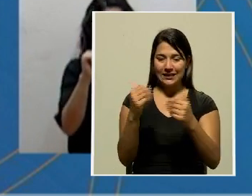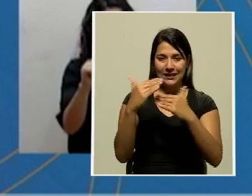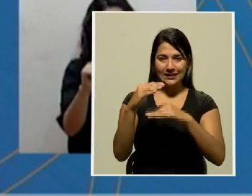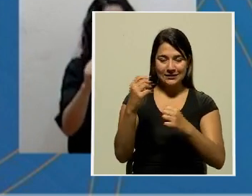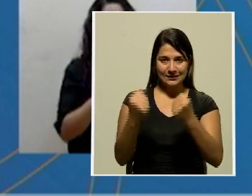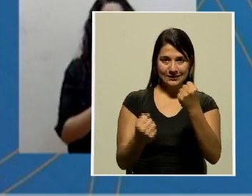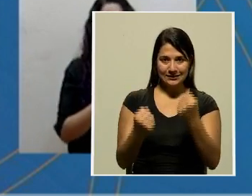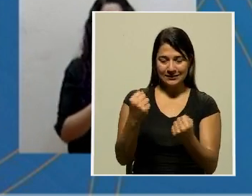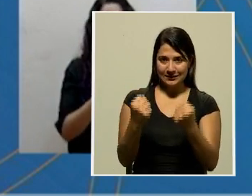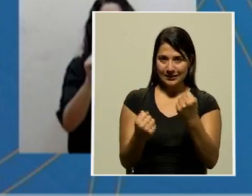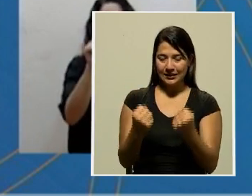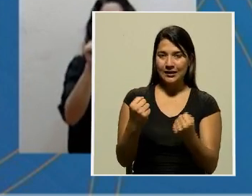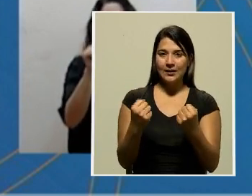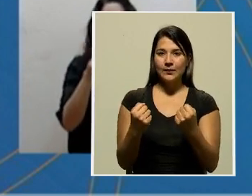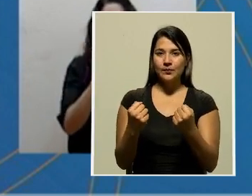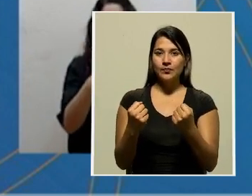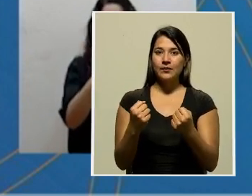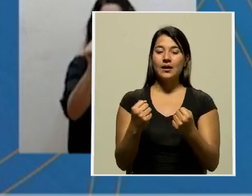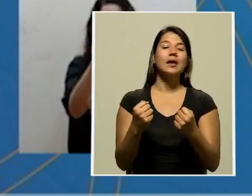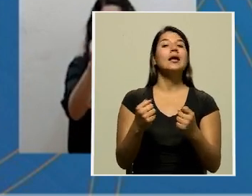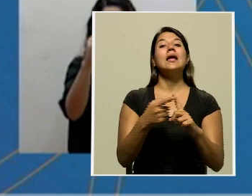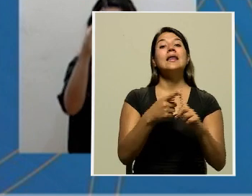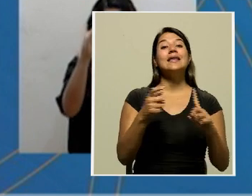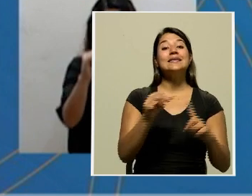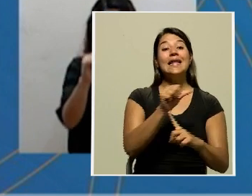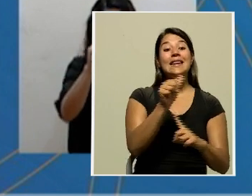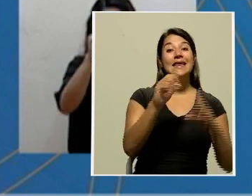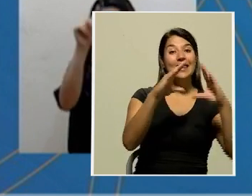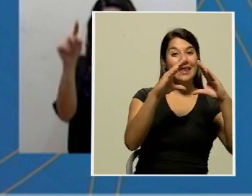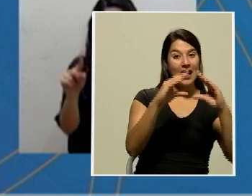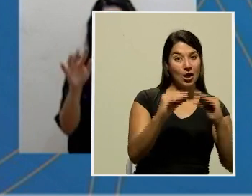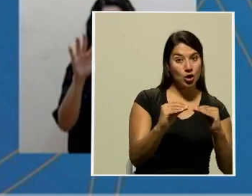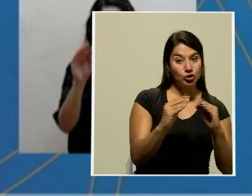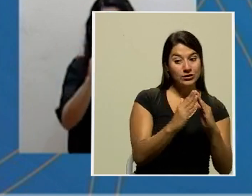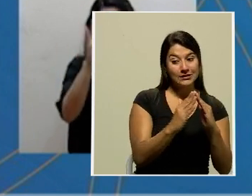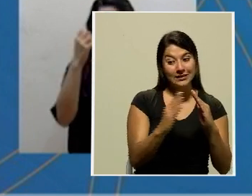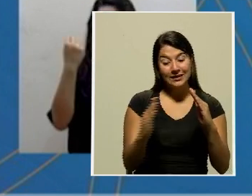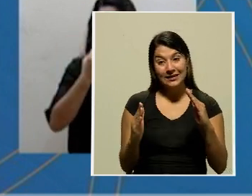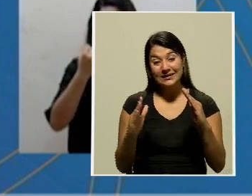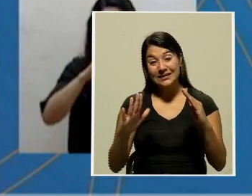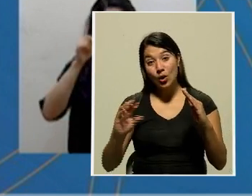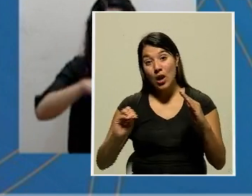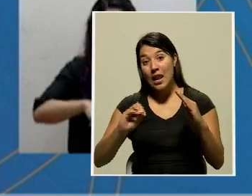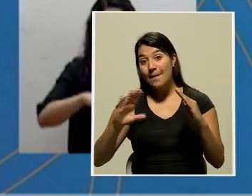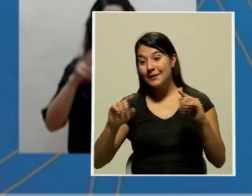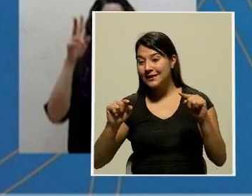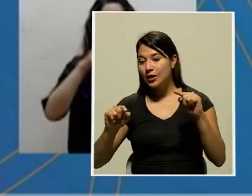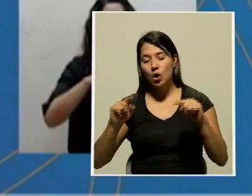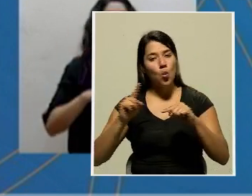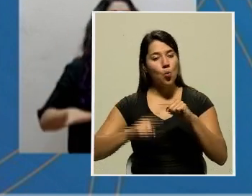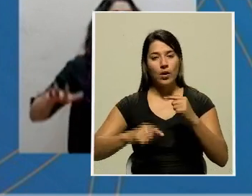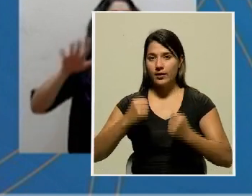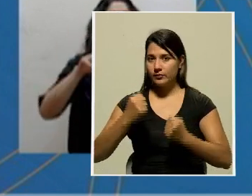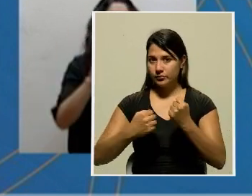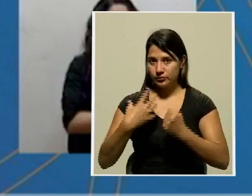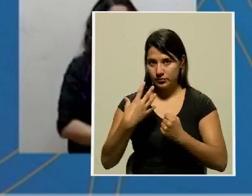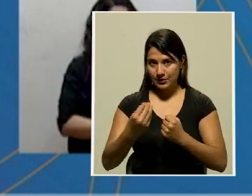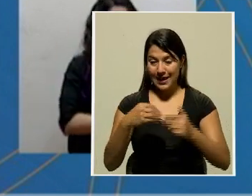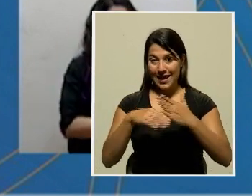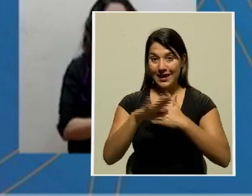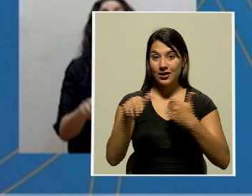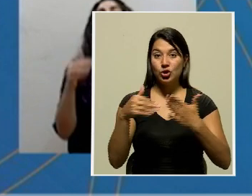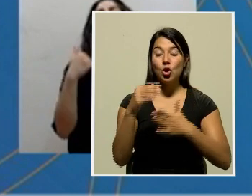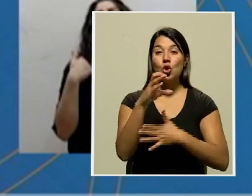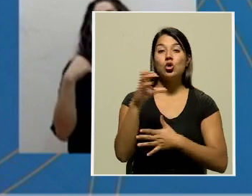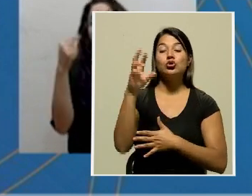sanitaria de las 10 de la noche a las 5 de la mañana para todo el país, también con las